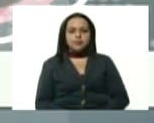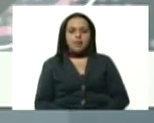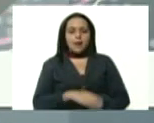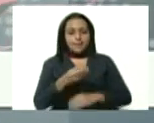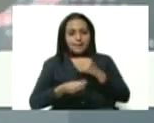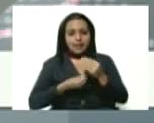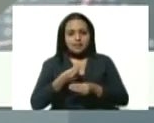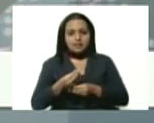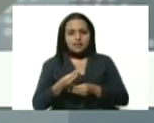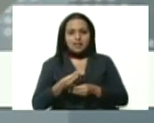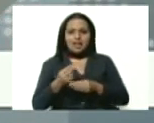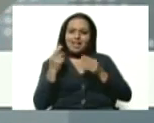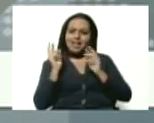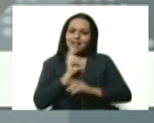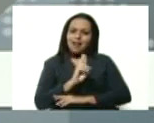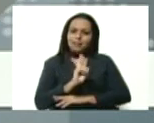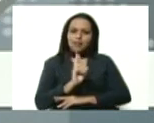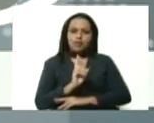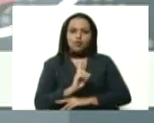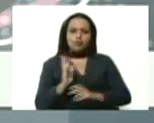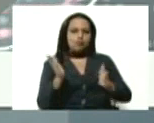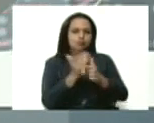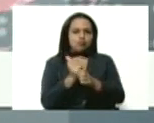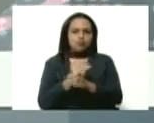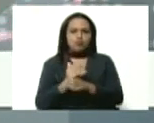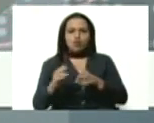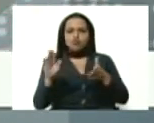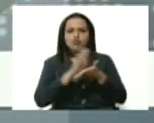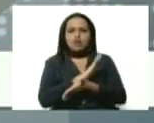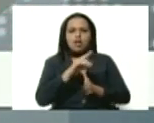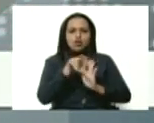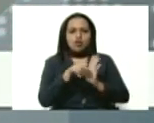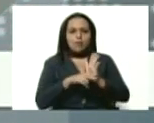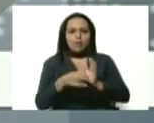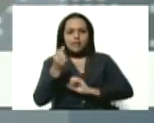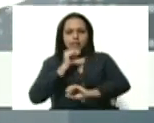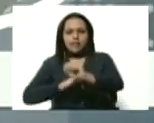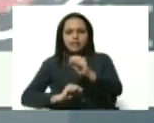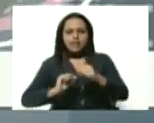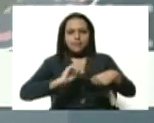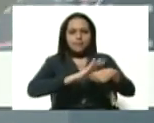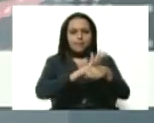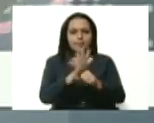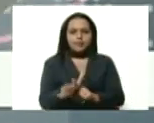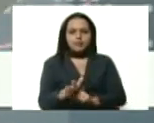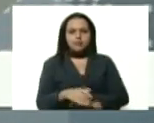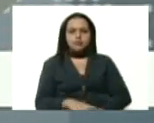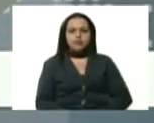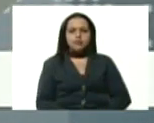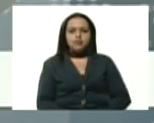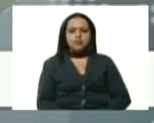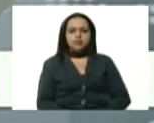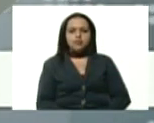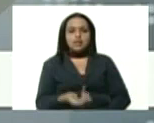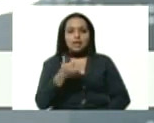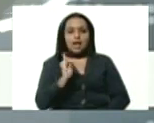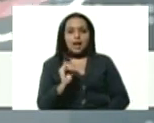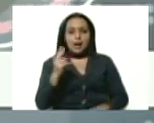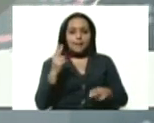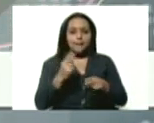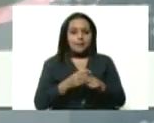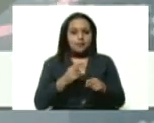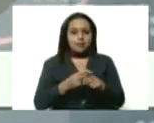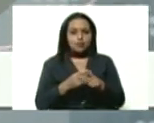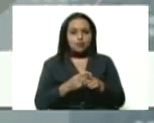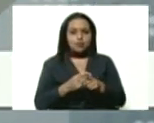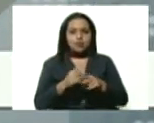oportuna y pronta contra este virus que ha puesto en jaque la misma